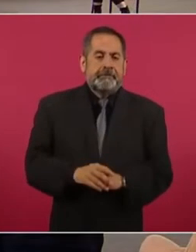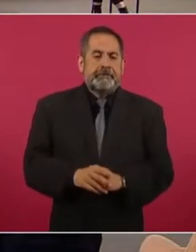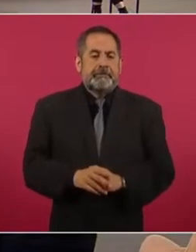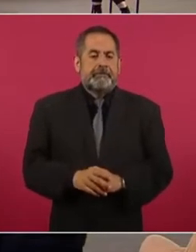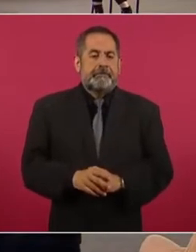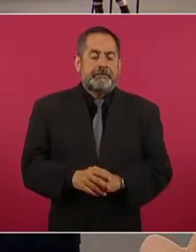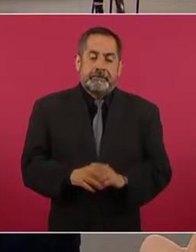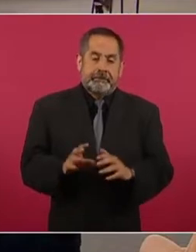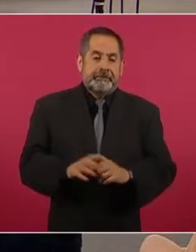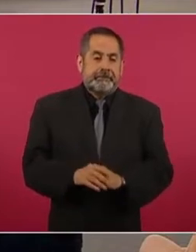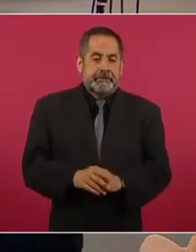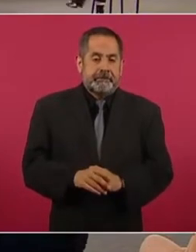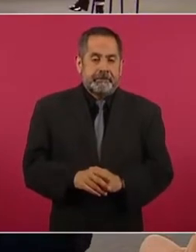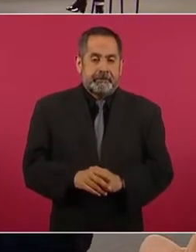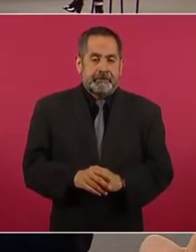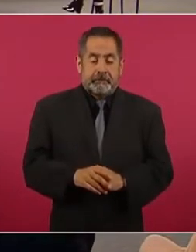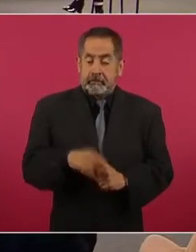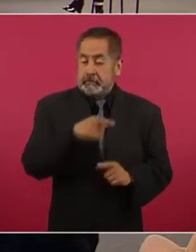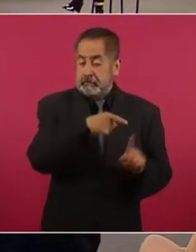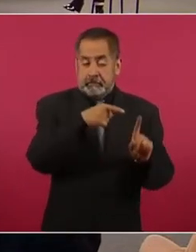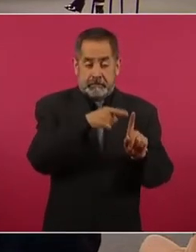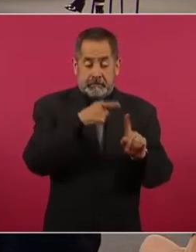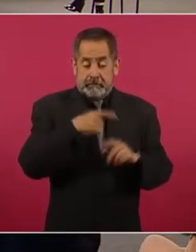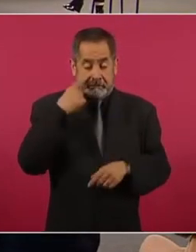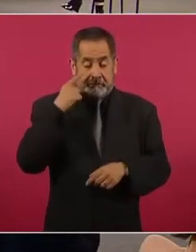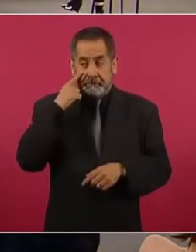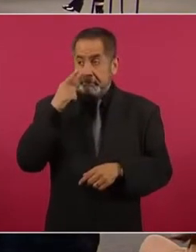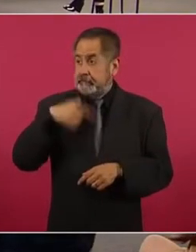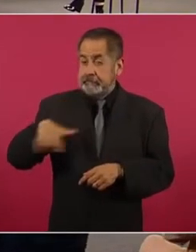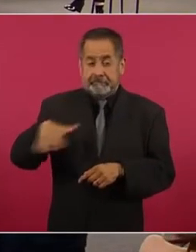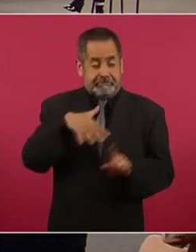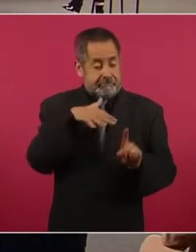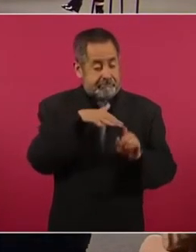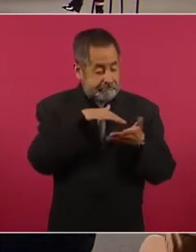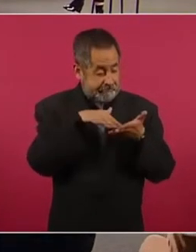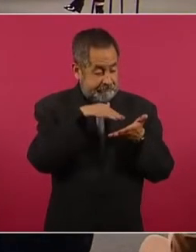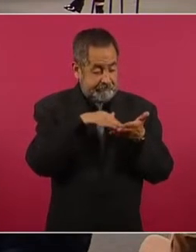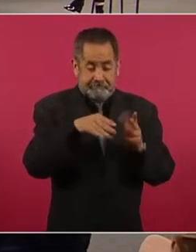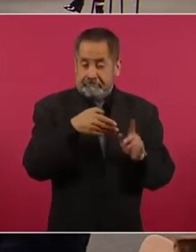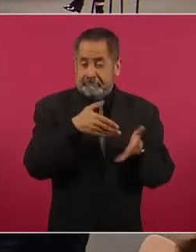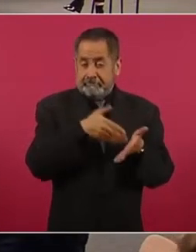de electores de clase media,